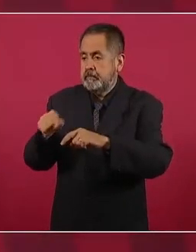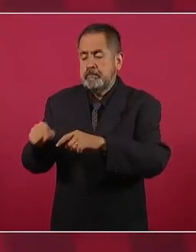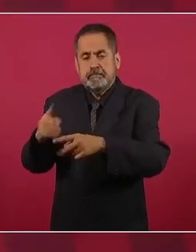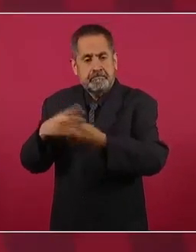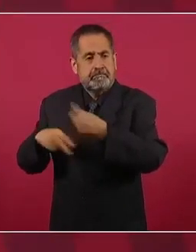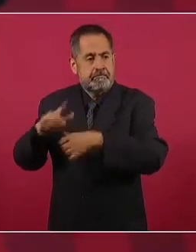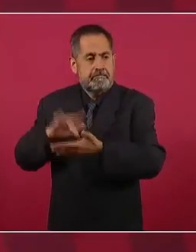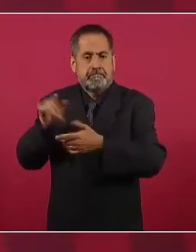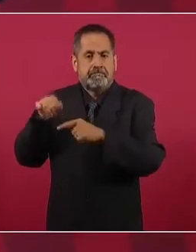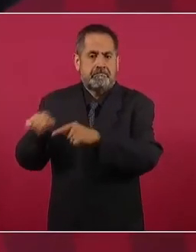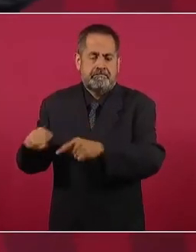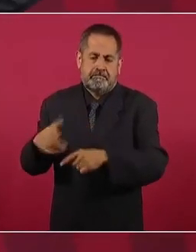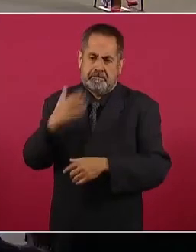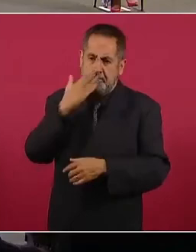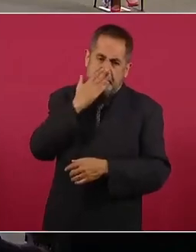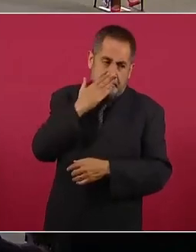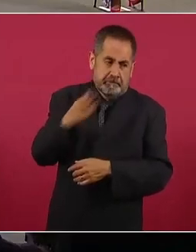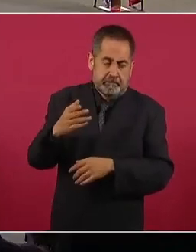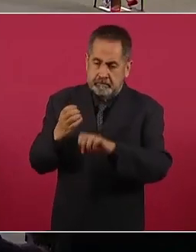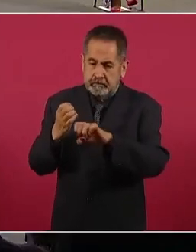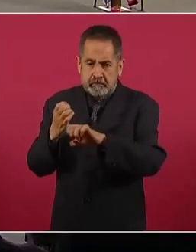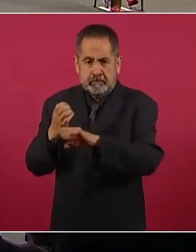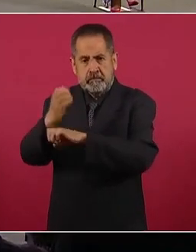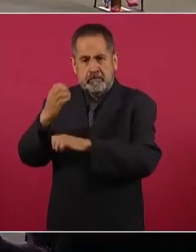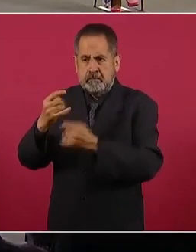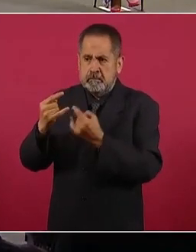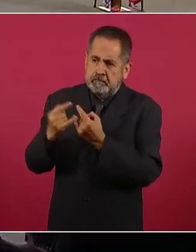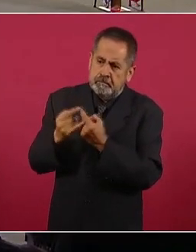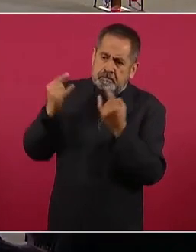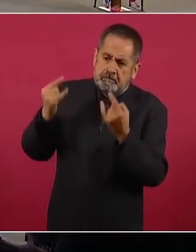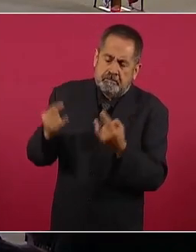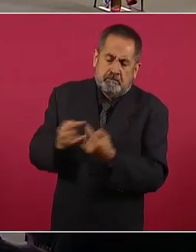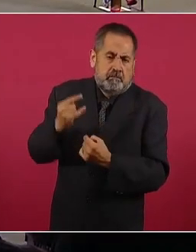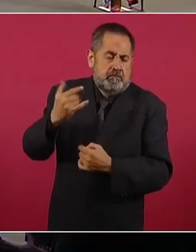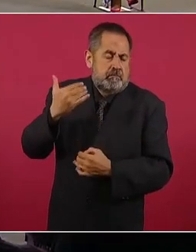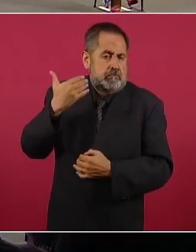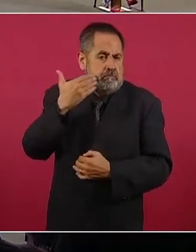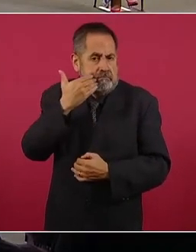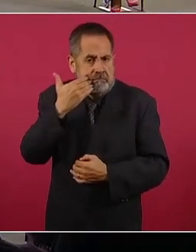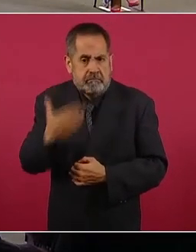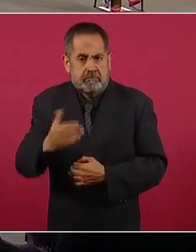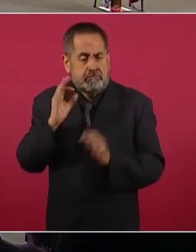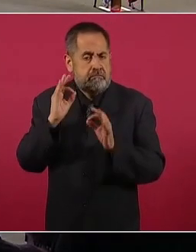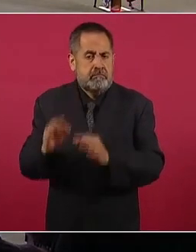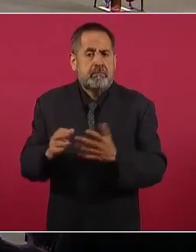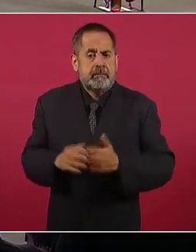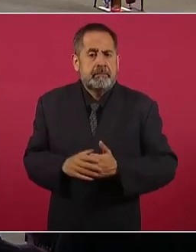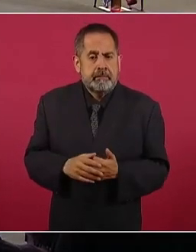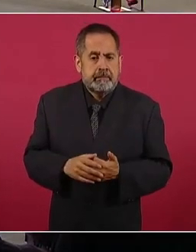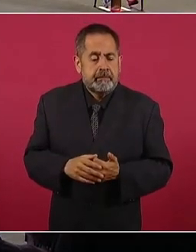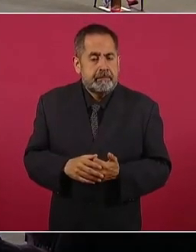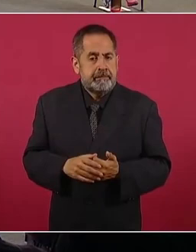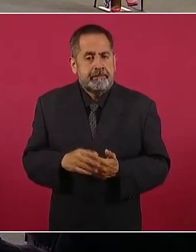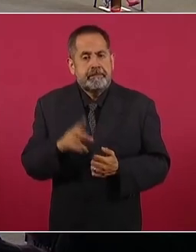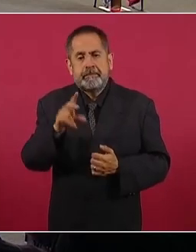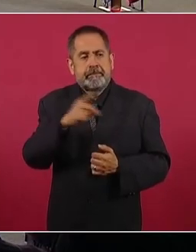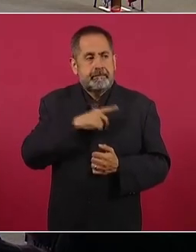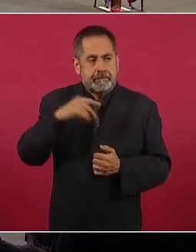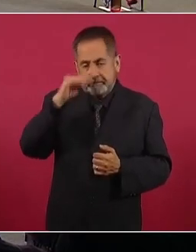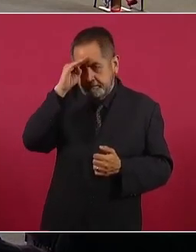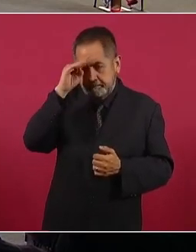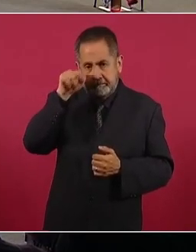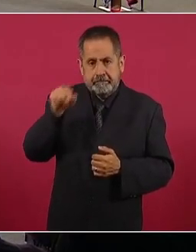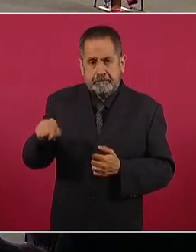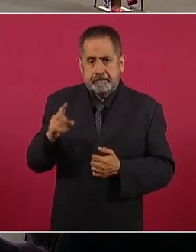tienen muchísima historia. Además, no se esté pensando que